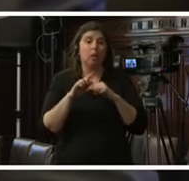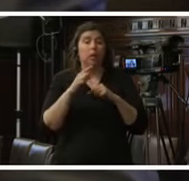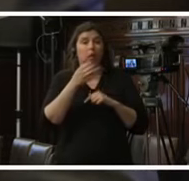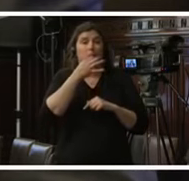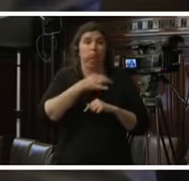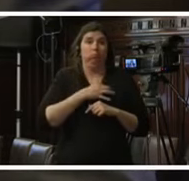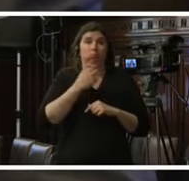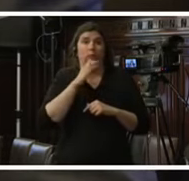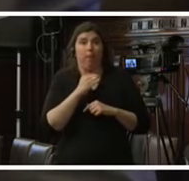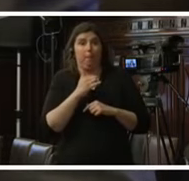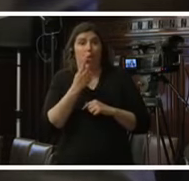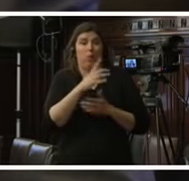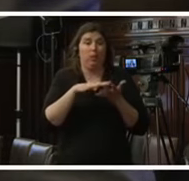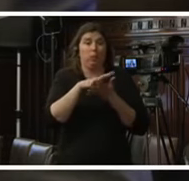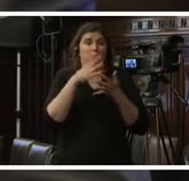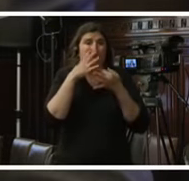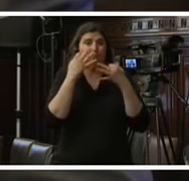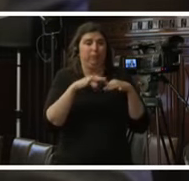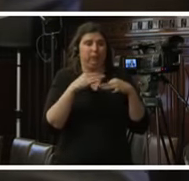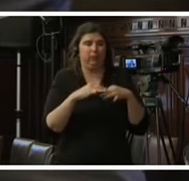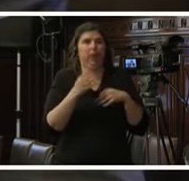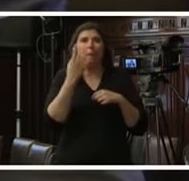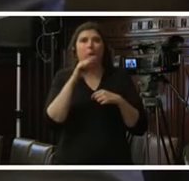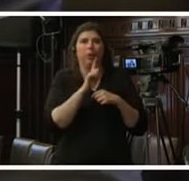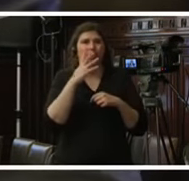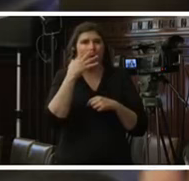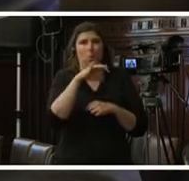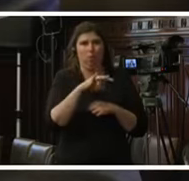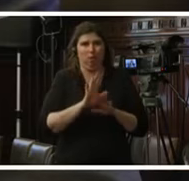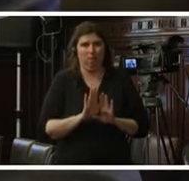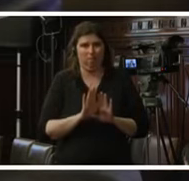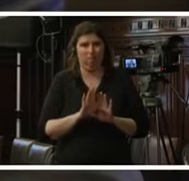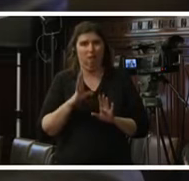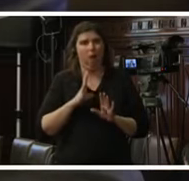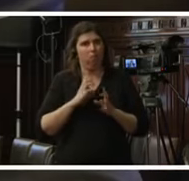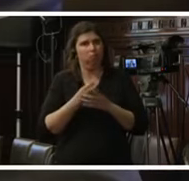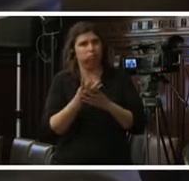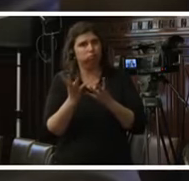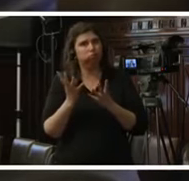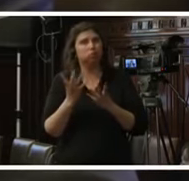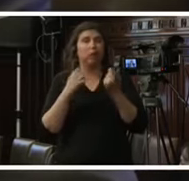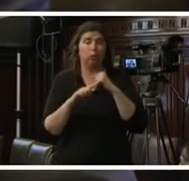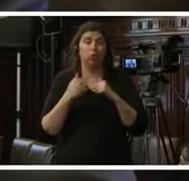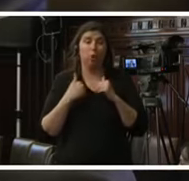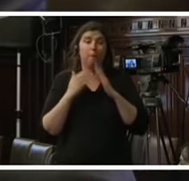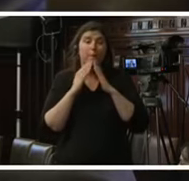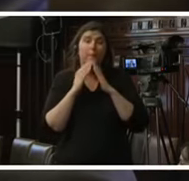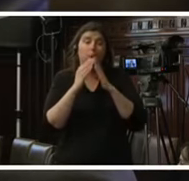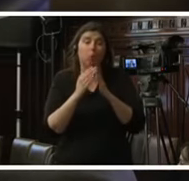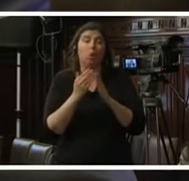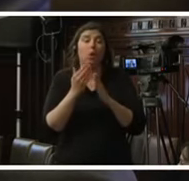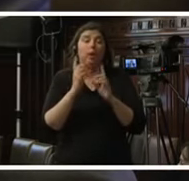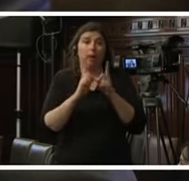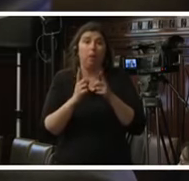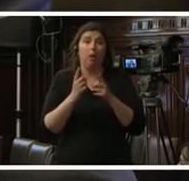situación específica pero que se dice no exclusiva entonces yo le consultaría y solicitaría información